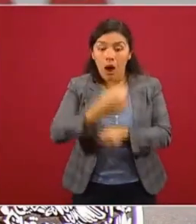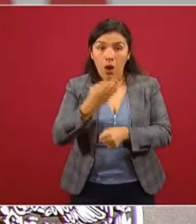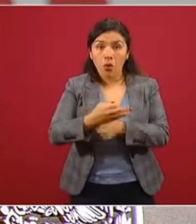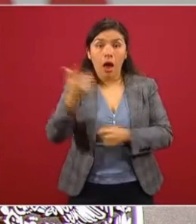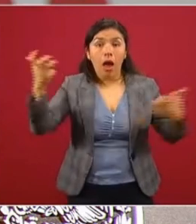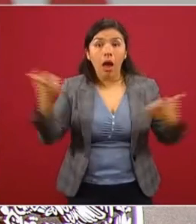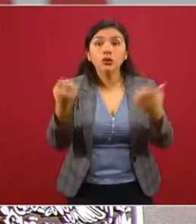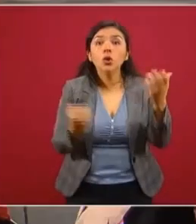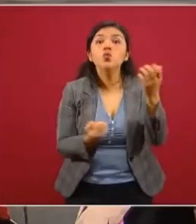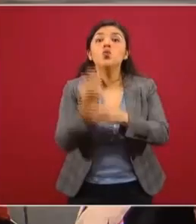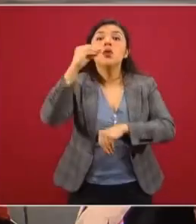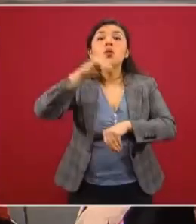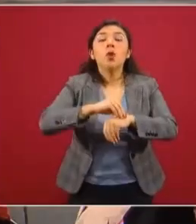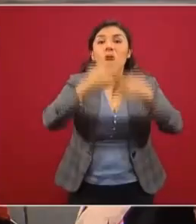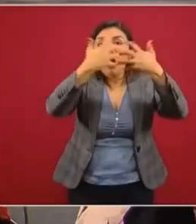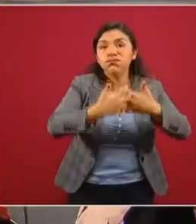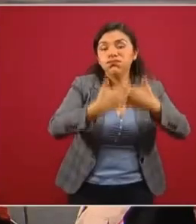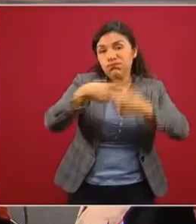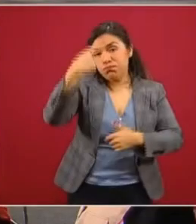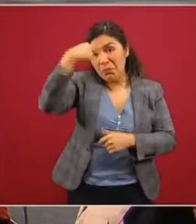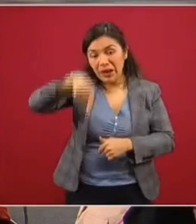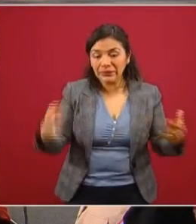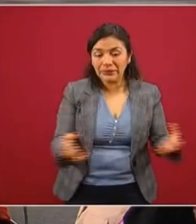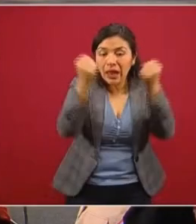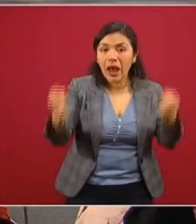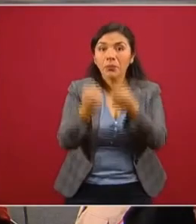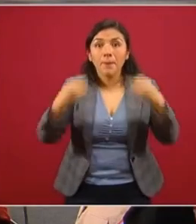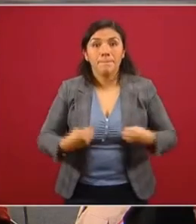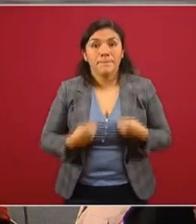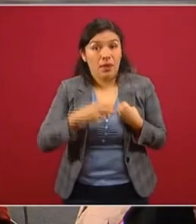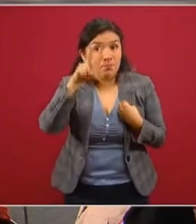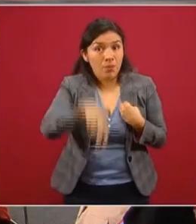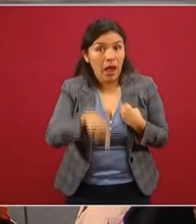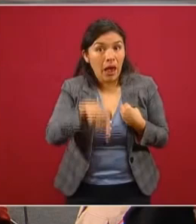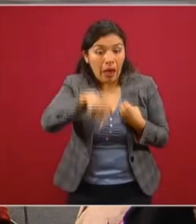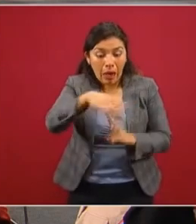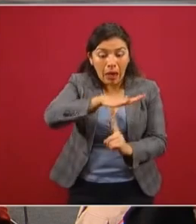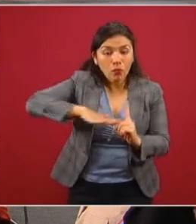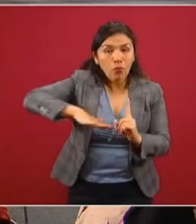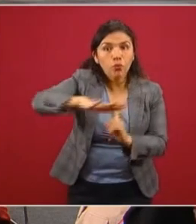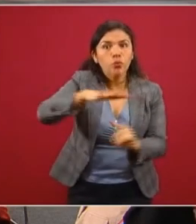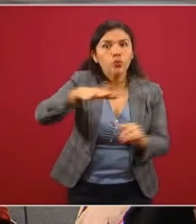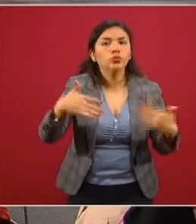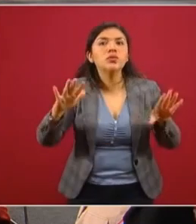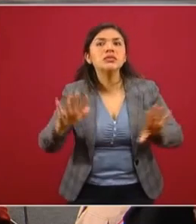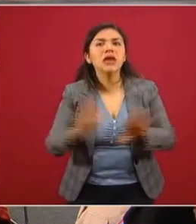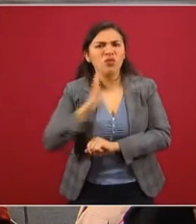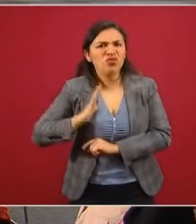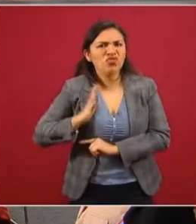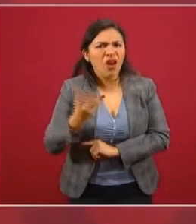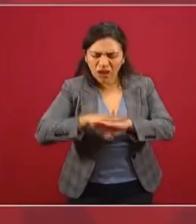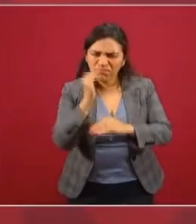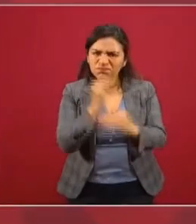industria nacional para salvar vidas, están haciendo un verdadero ecosistema de cambio tecnológico de vanguardia,